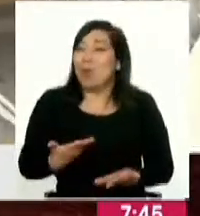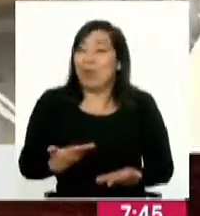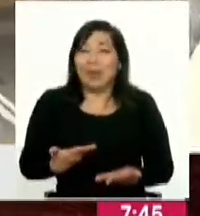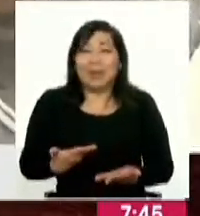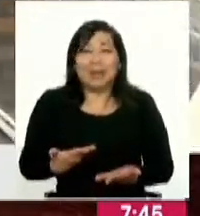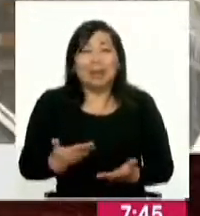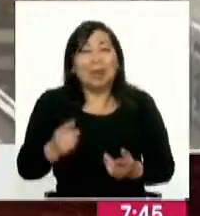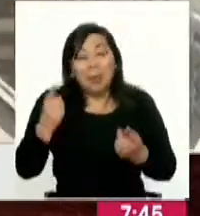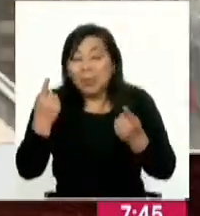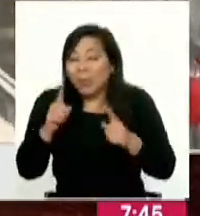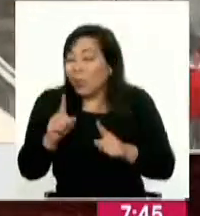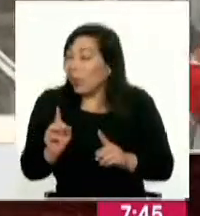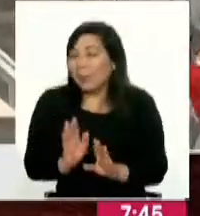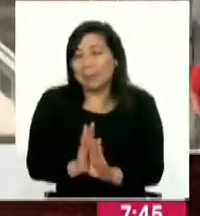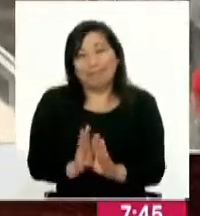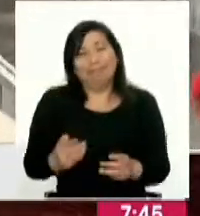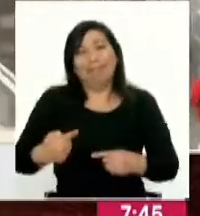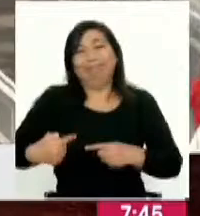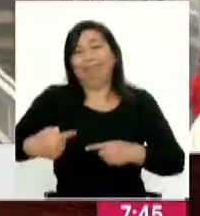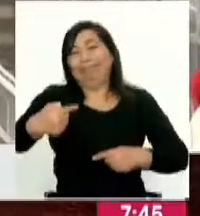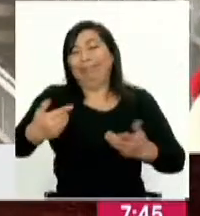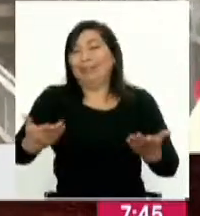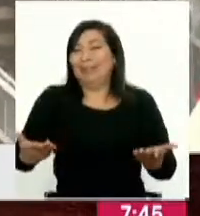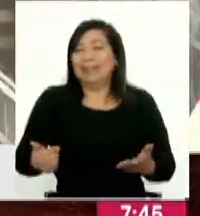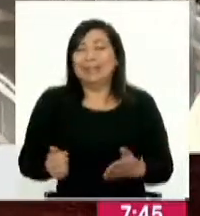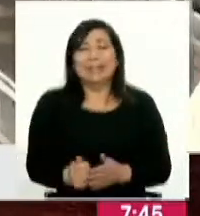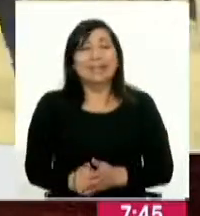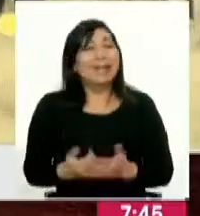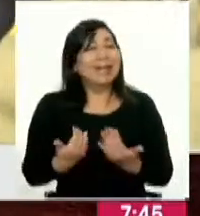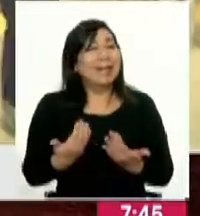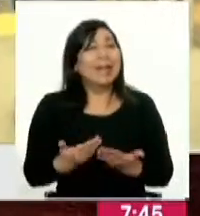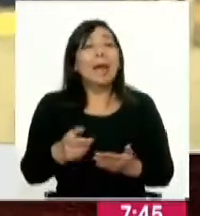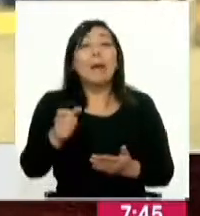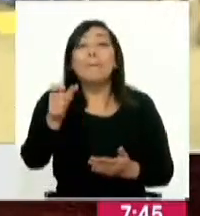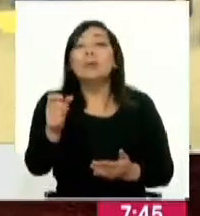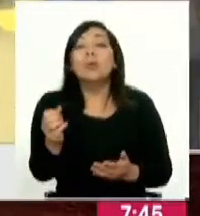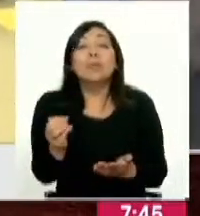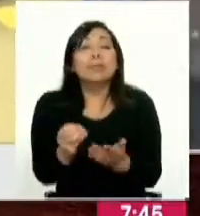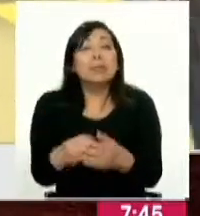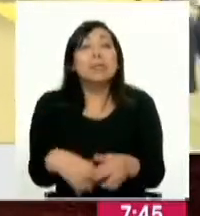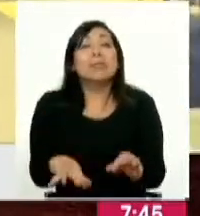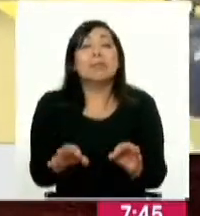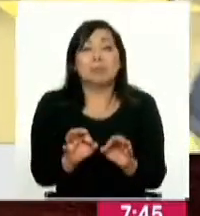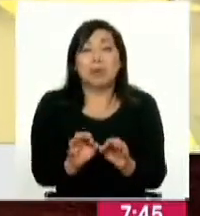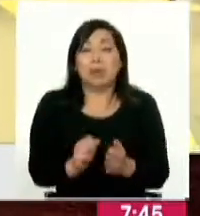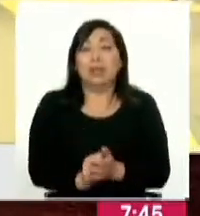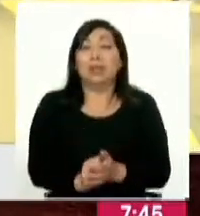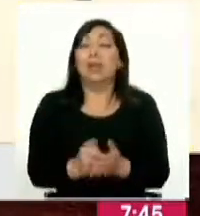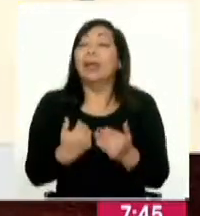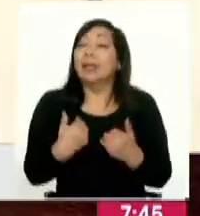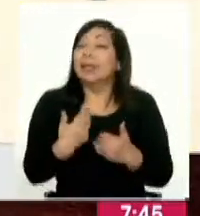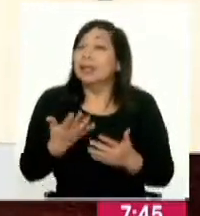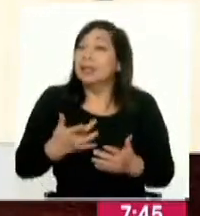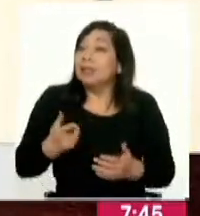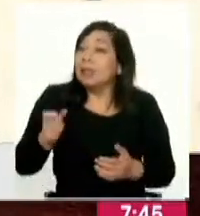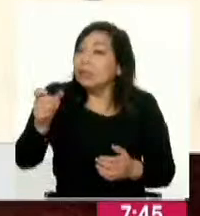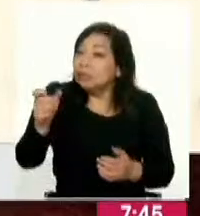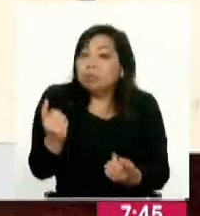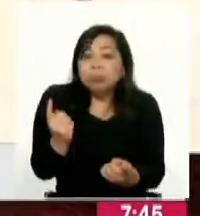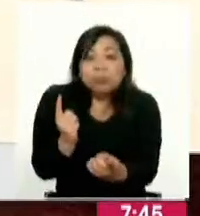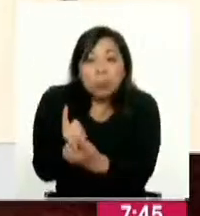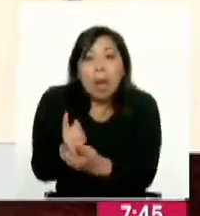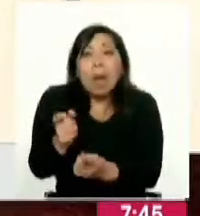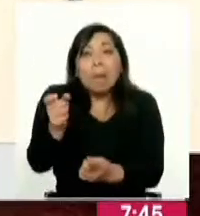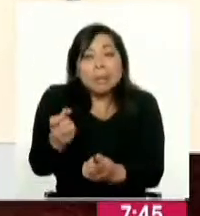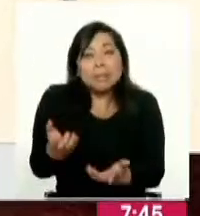en desacuerdo el sentido de la institución de dato es el pasajero así es lo primero que se tiene que sentir es que te atienden bien